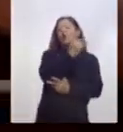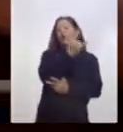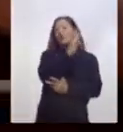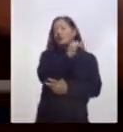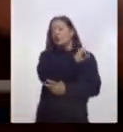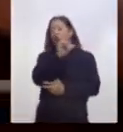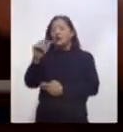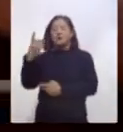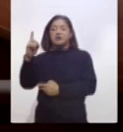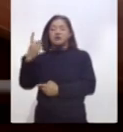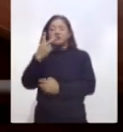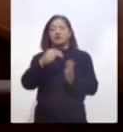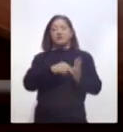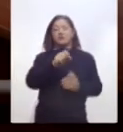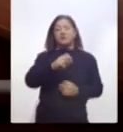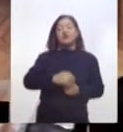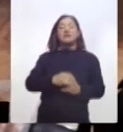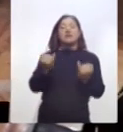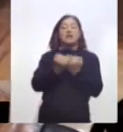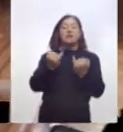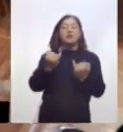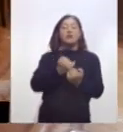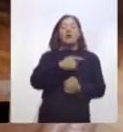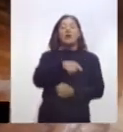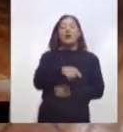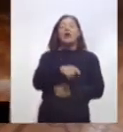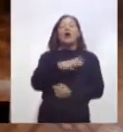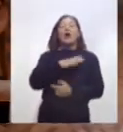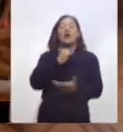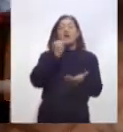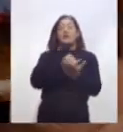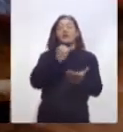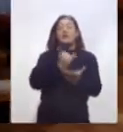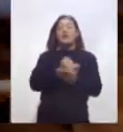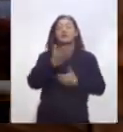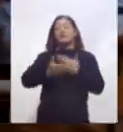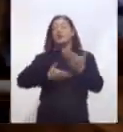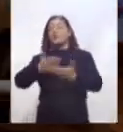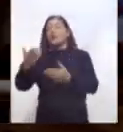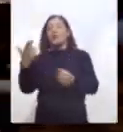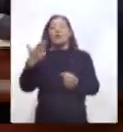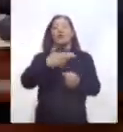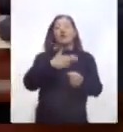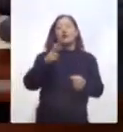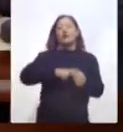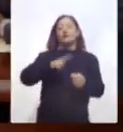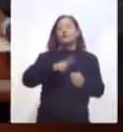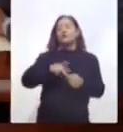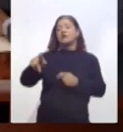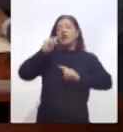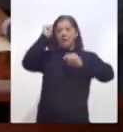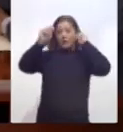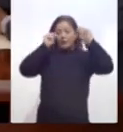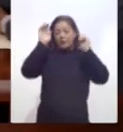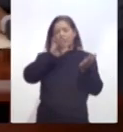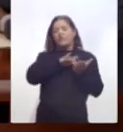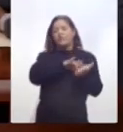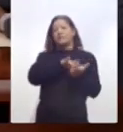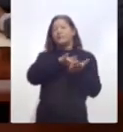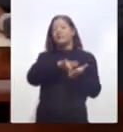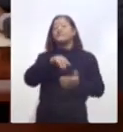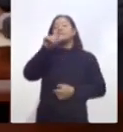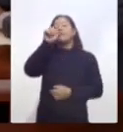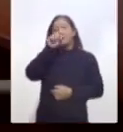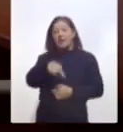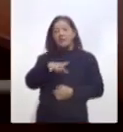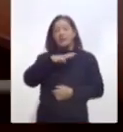de abril a diciembre de 2020, el impuesto por la prestación de servicios de hospedaje en respaldo del sector turístico en la entidad. Asimismo,